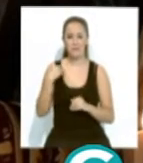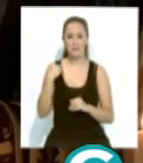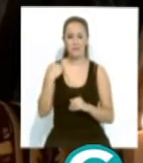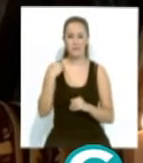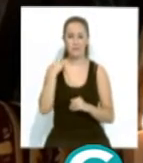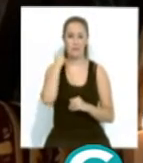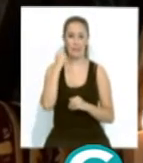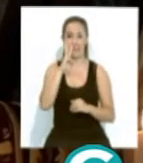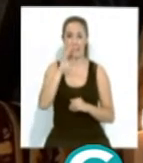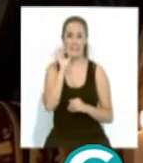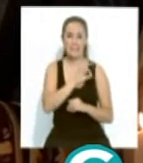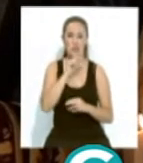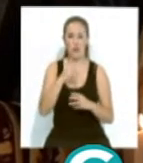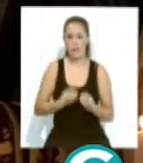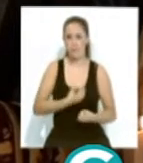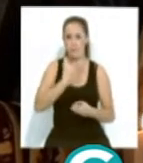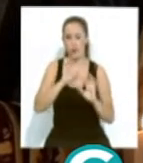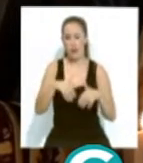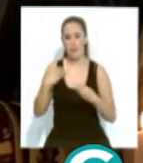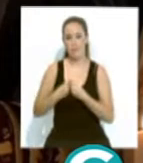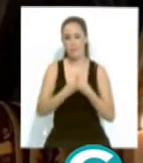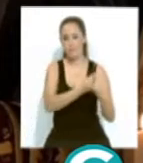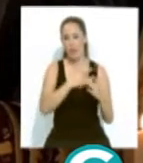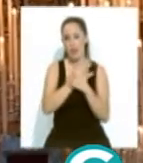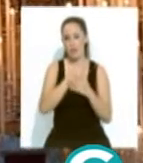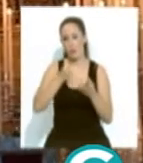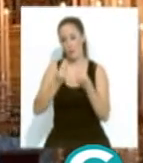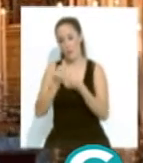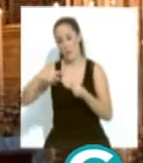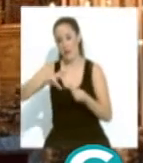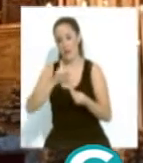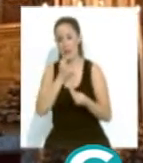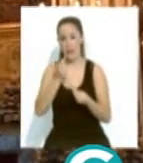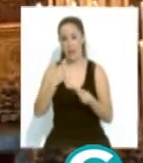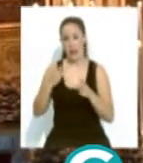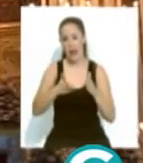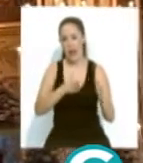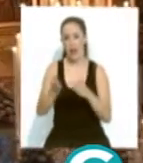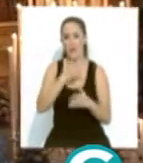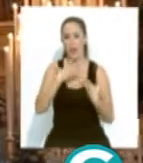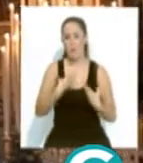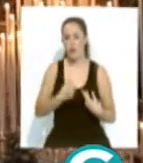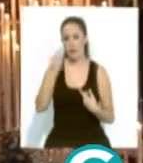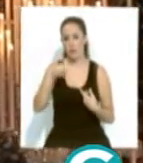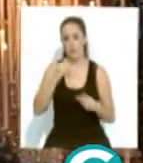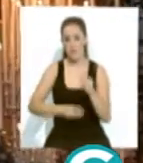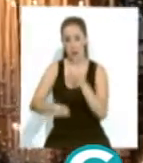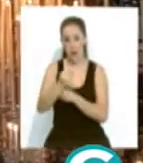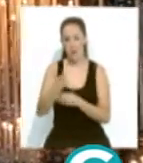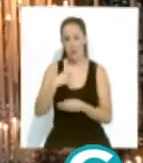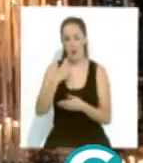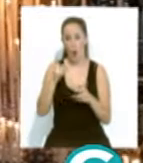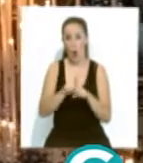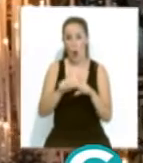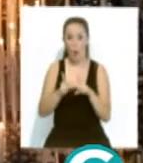Tres siglos de devoción en Cádiz al encuentro de Jesús con su madre María en la calle de la Amargura. Tres siglos de historia de la que nació una de las